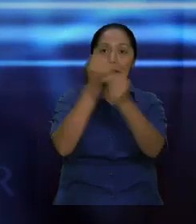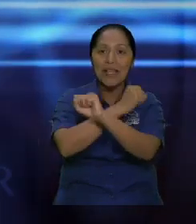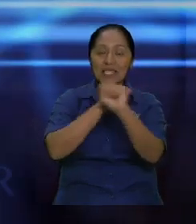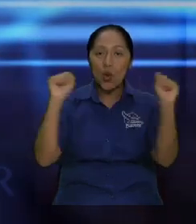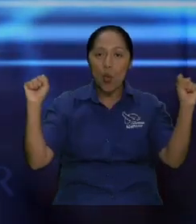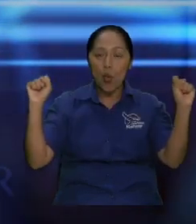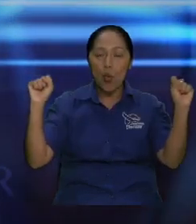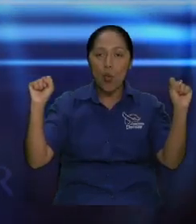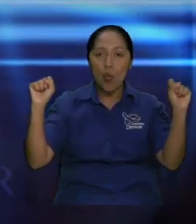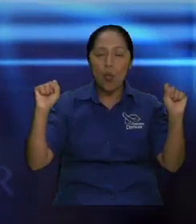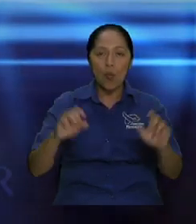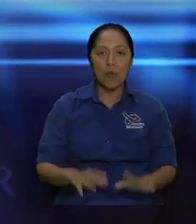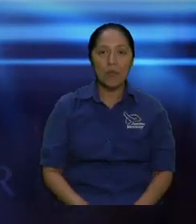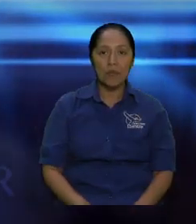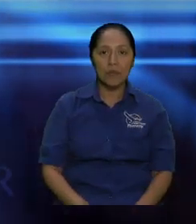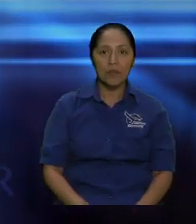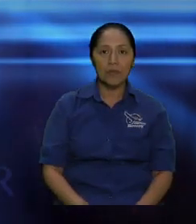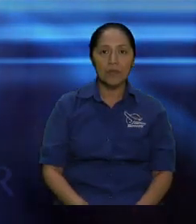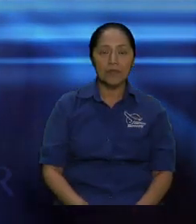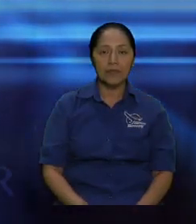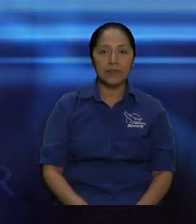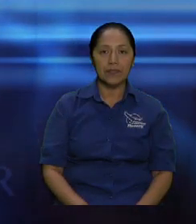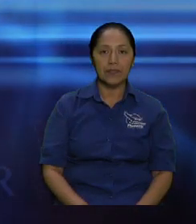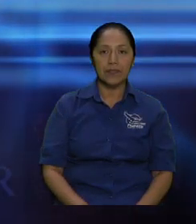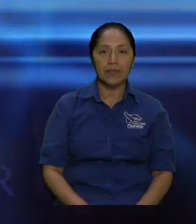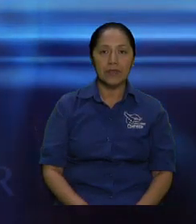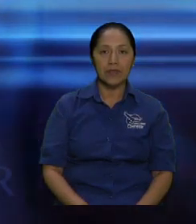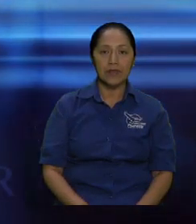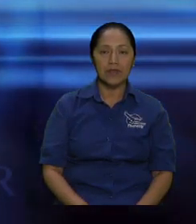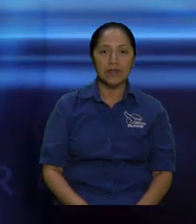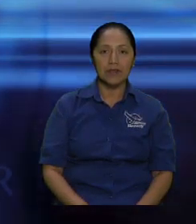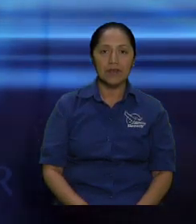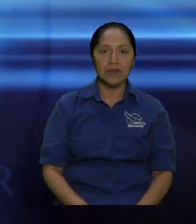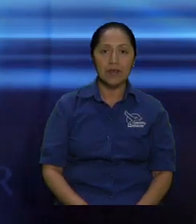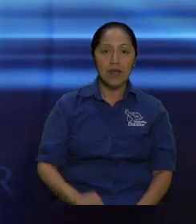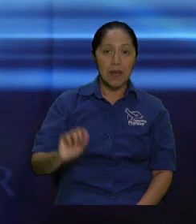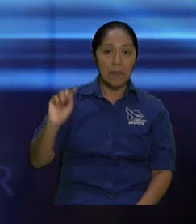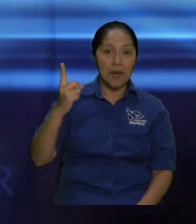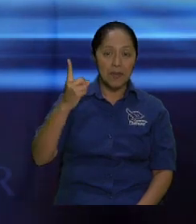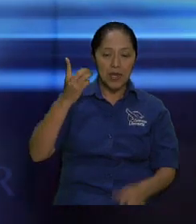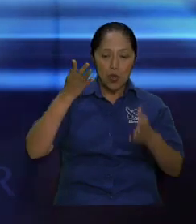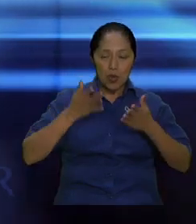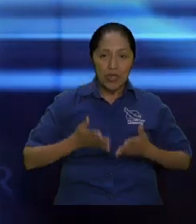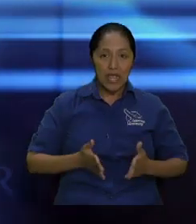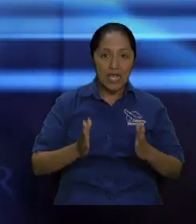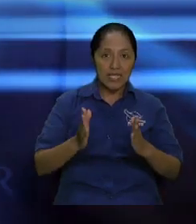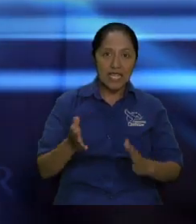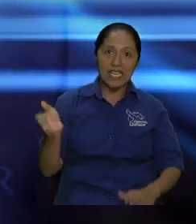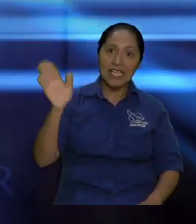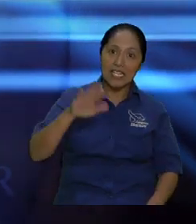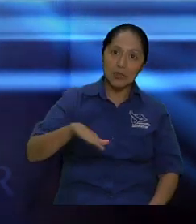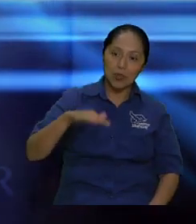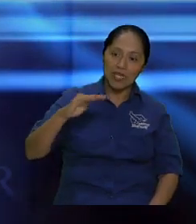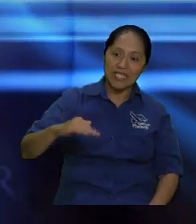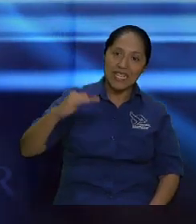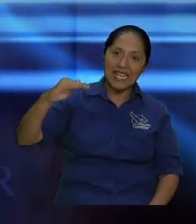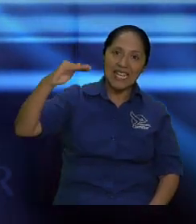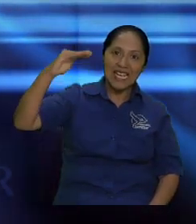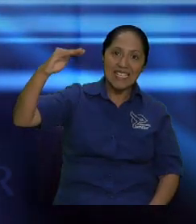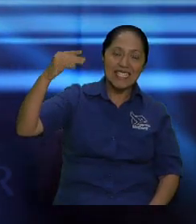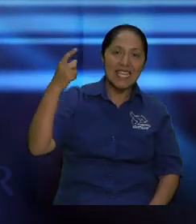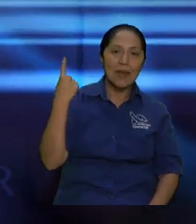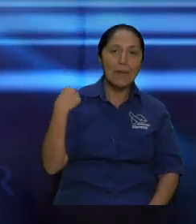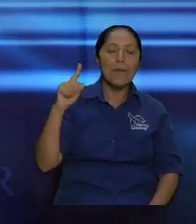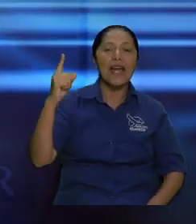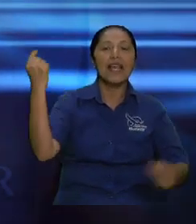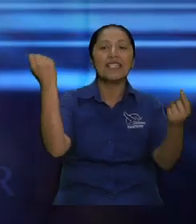o sea que ya nació pero ahora tiene que crecer para salvación porque hemos entendido que también existen diferentes tipos de salvación